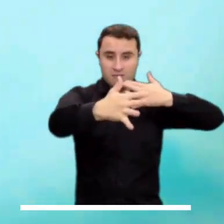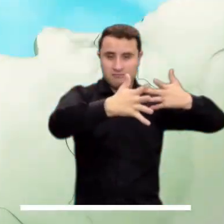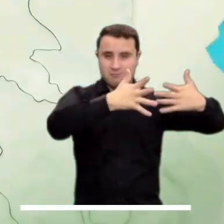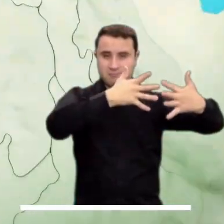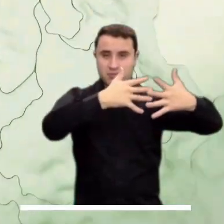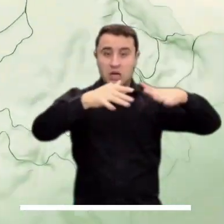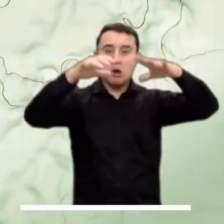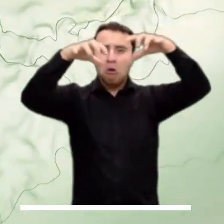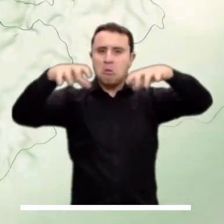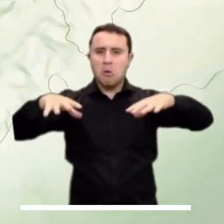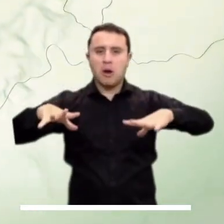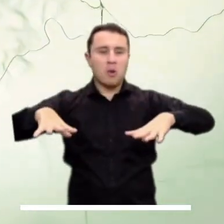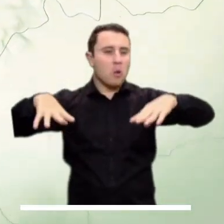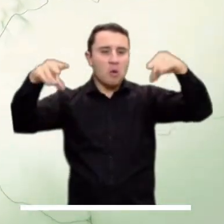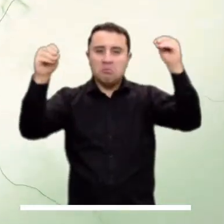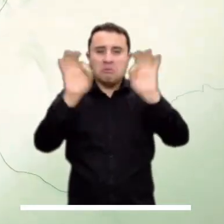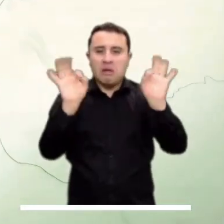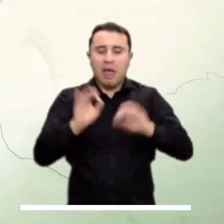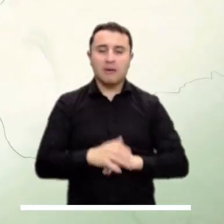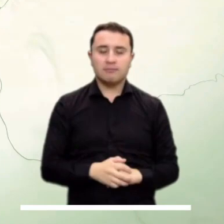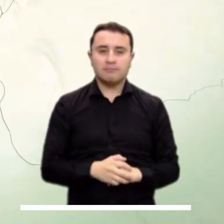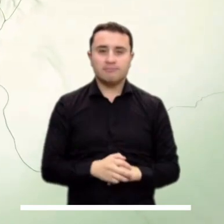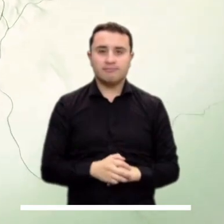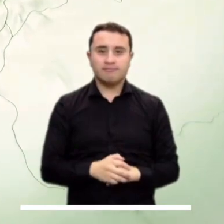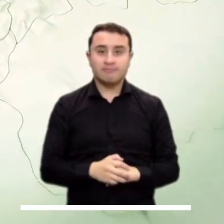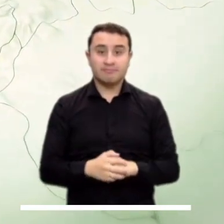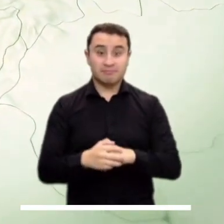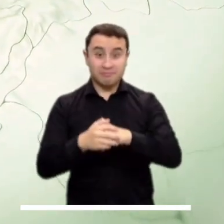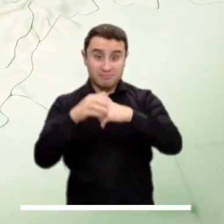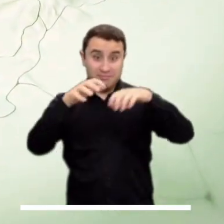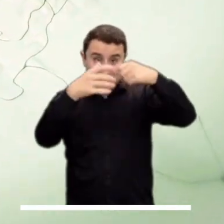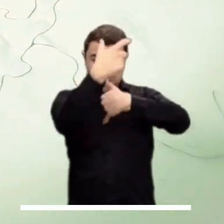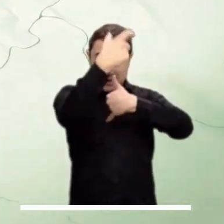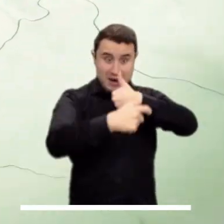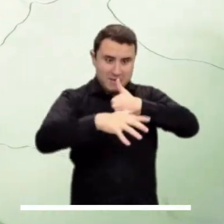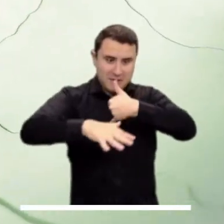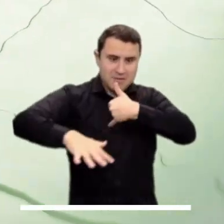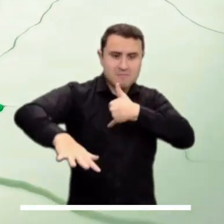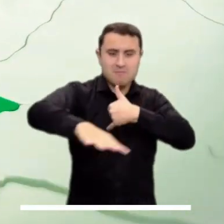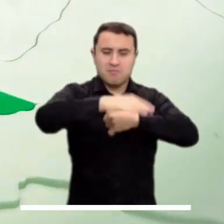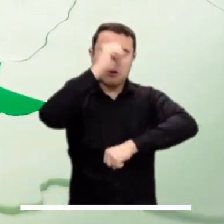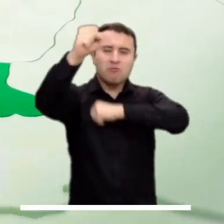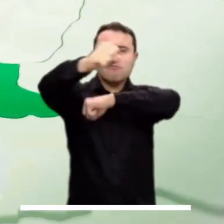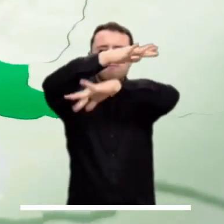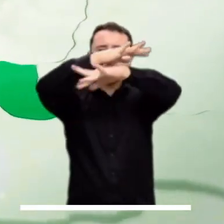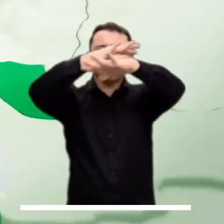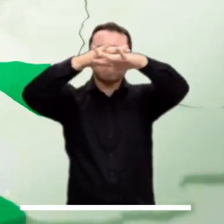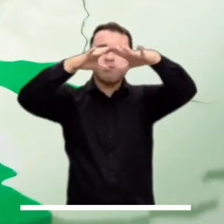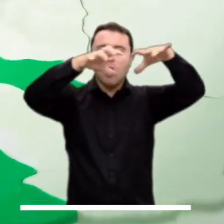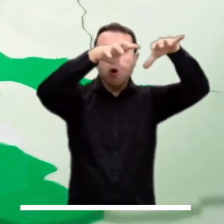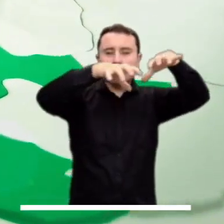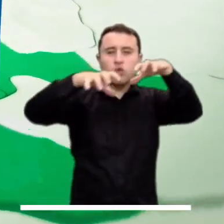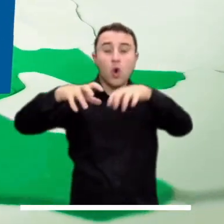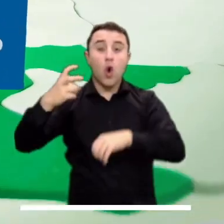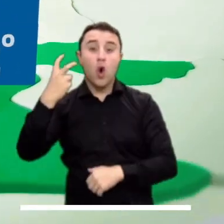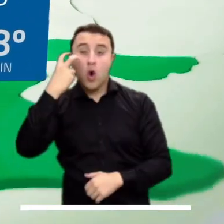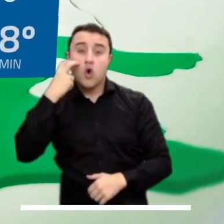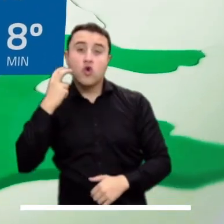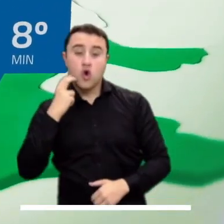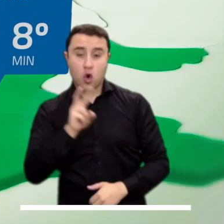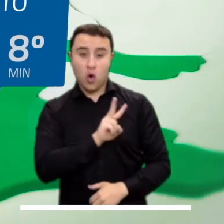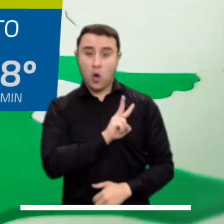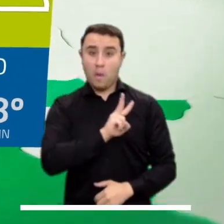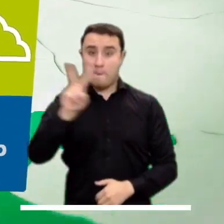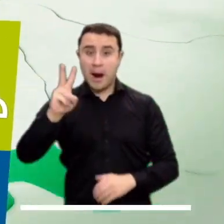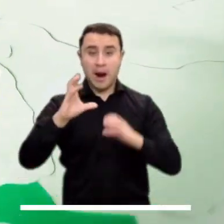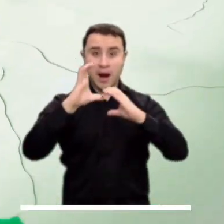no se prevén lluvias en la mañana. Un cielo nublado favorecerá las precipitaciones en Chocó, que serán leves en Valle del